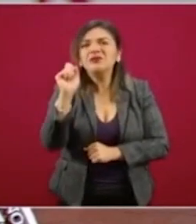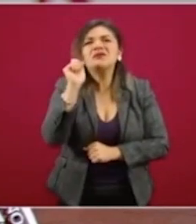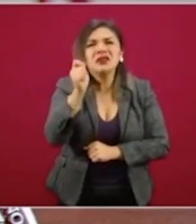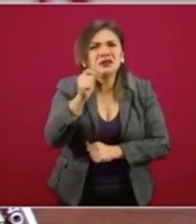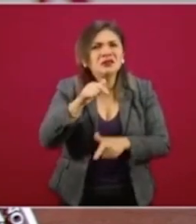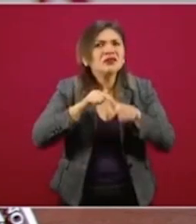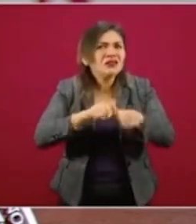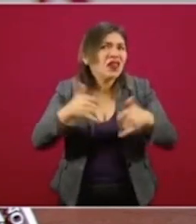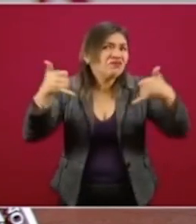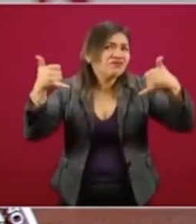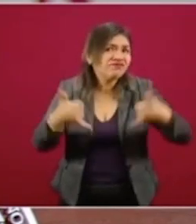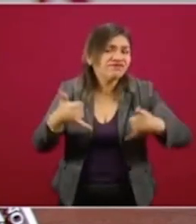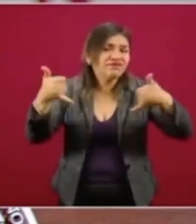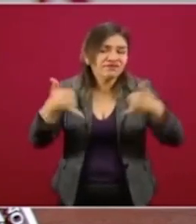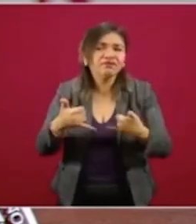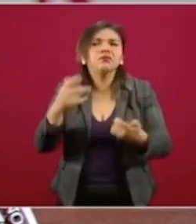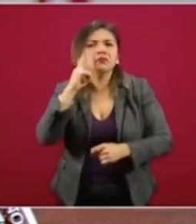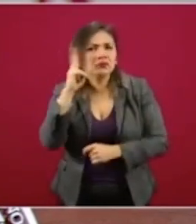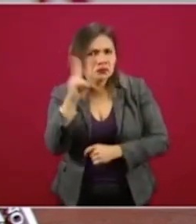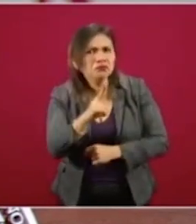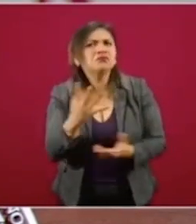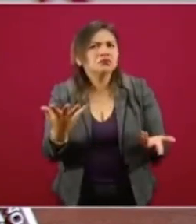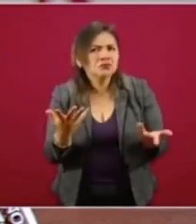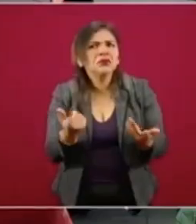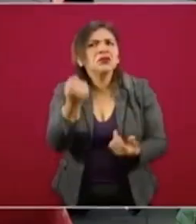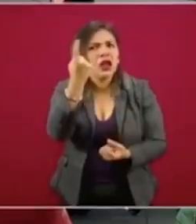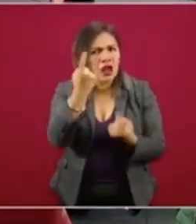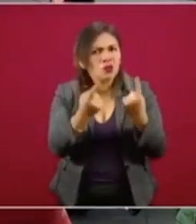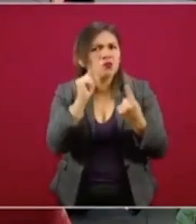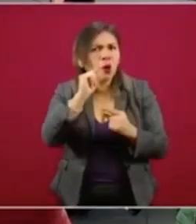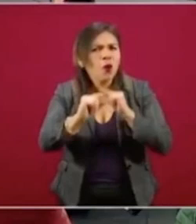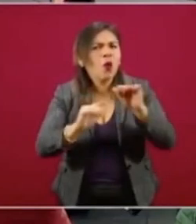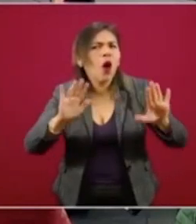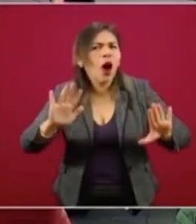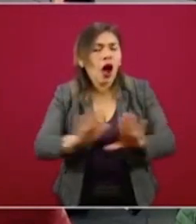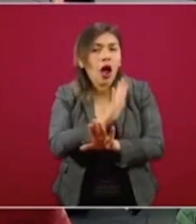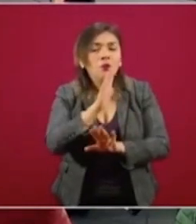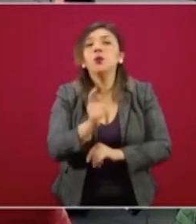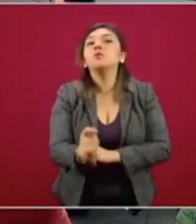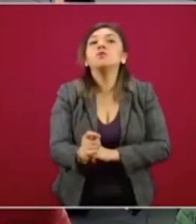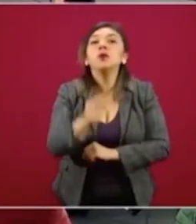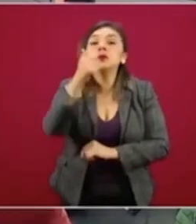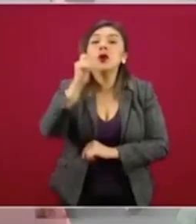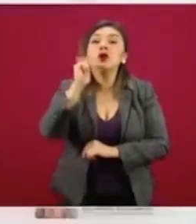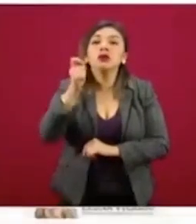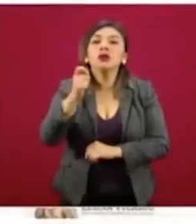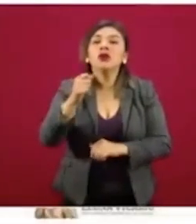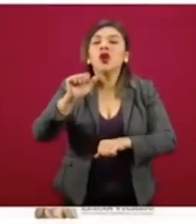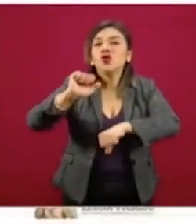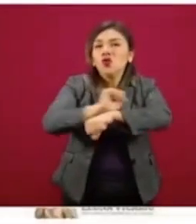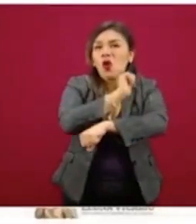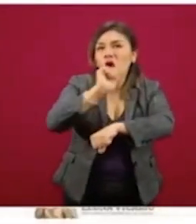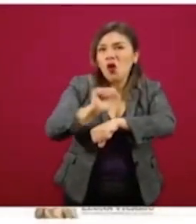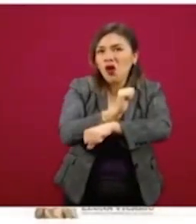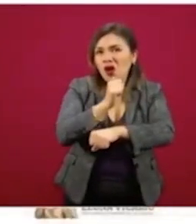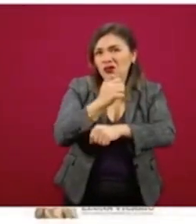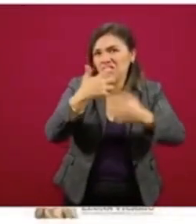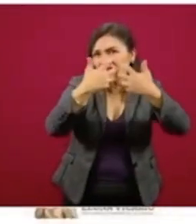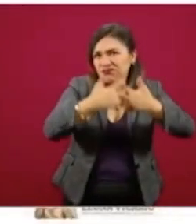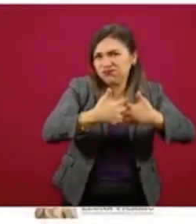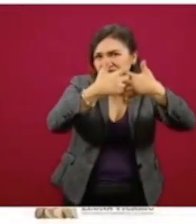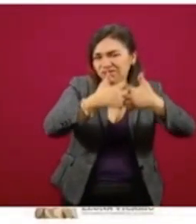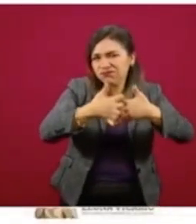se ha venido resistiendo, también vemos algunos cambios. Al principio eran las automotrices, la